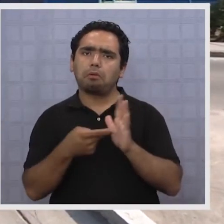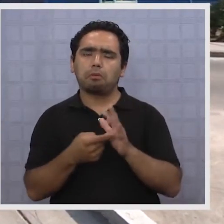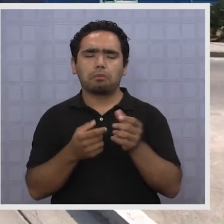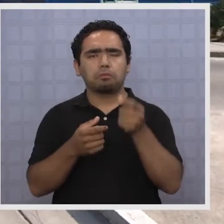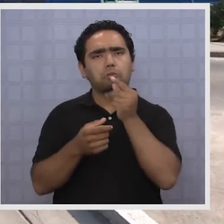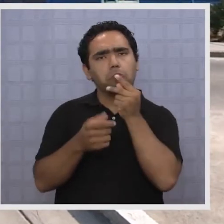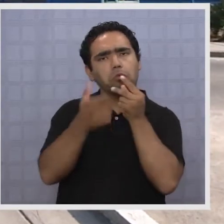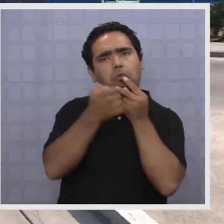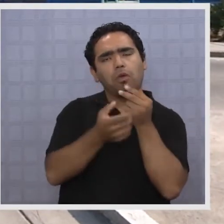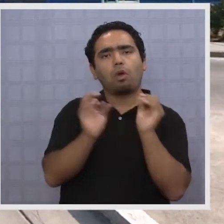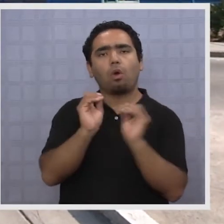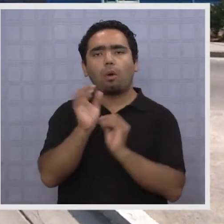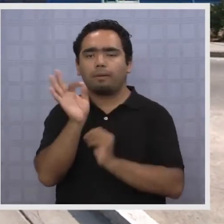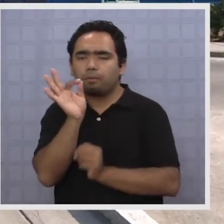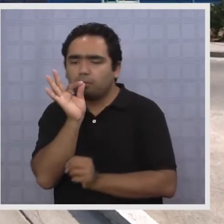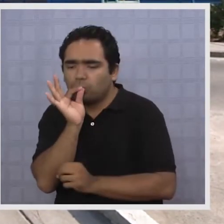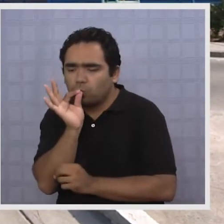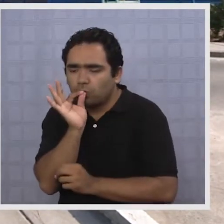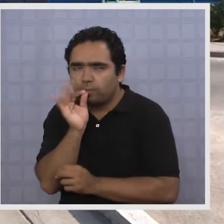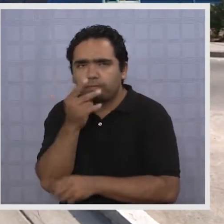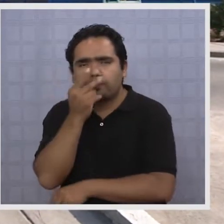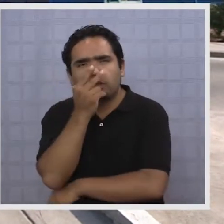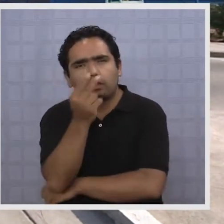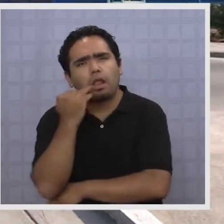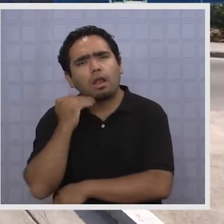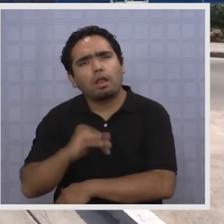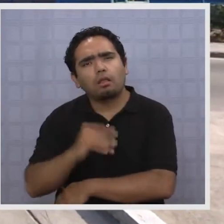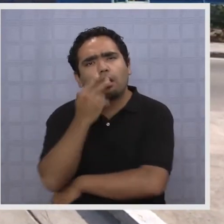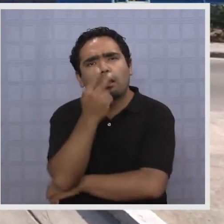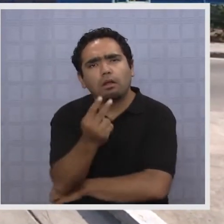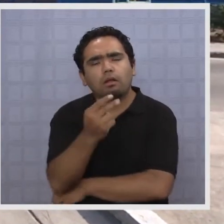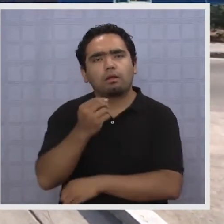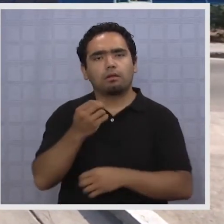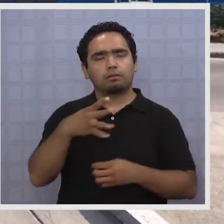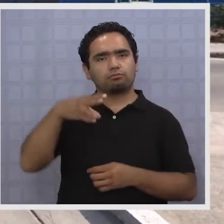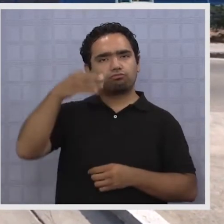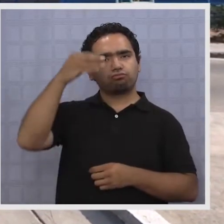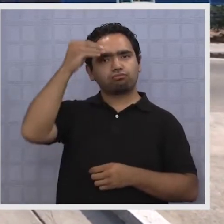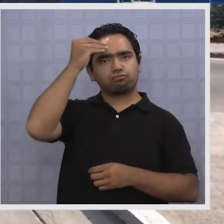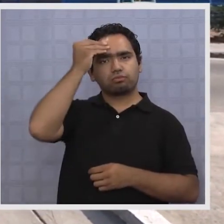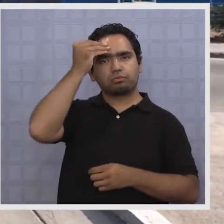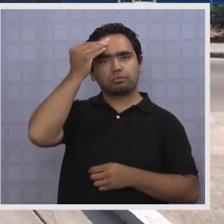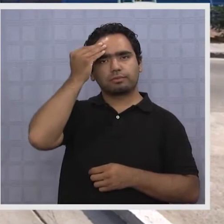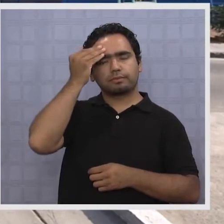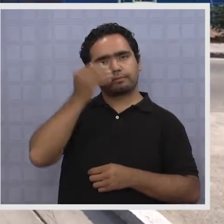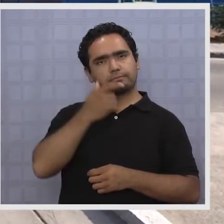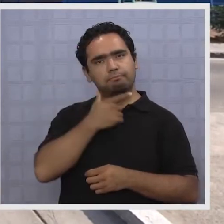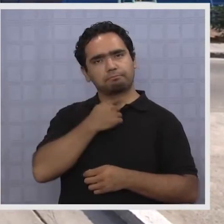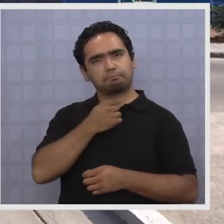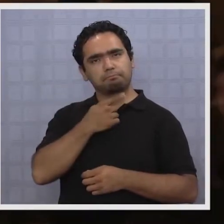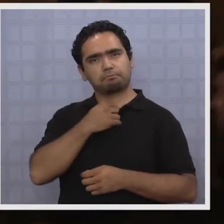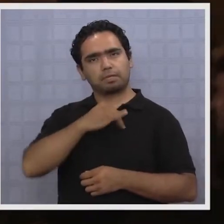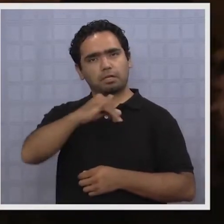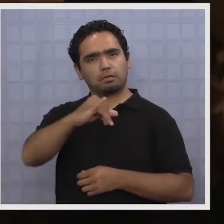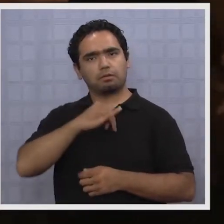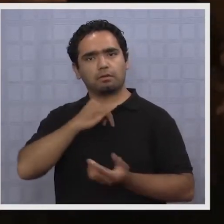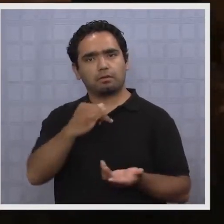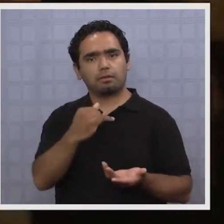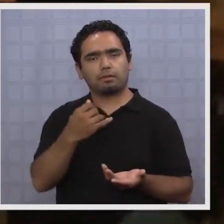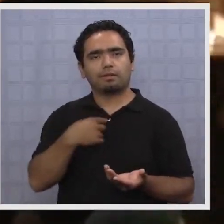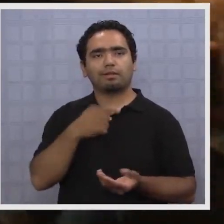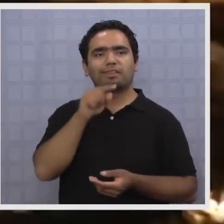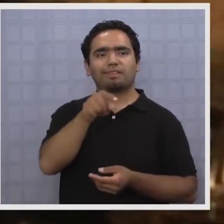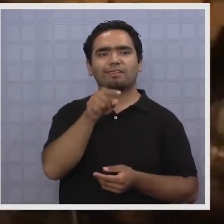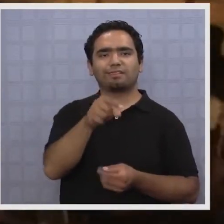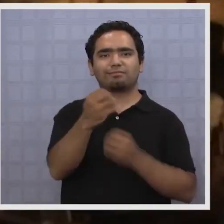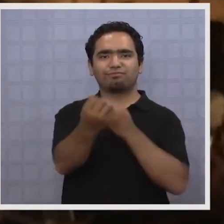un cigarrillo, se fuma un pito de marihuana, bueno, eso va provocando un efecto imitativo. No es una propaganda directa, sino que es una